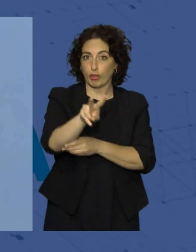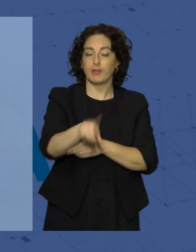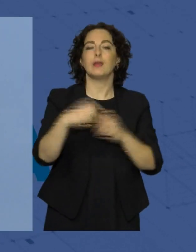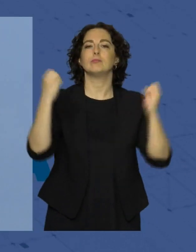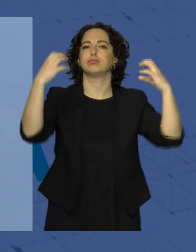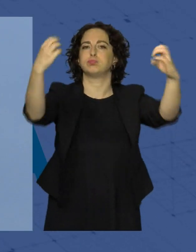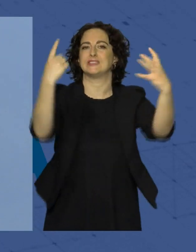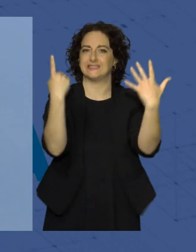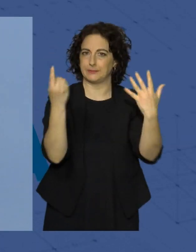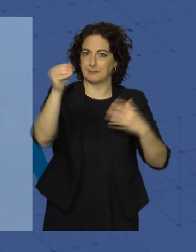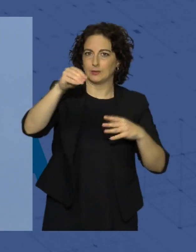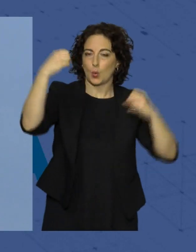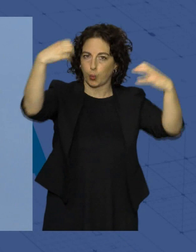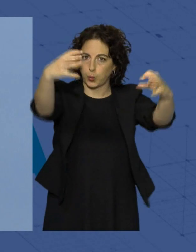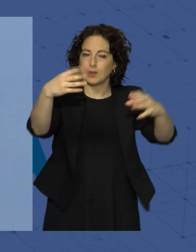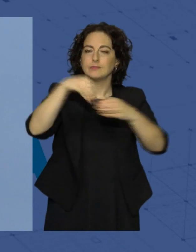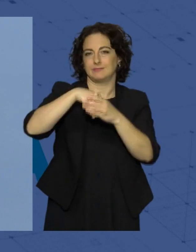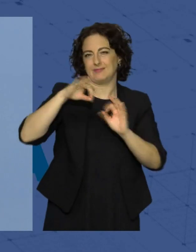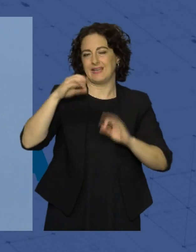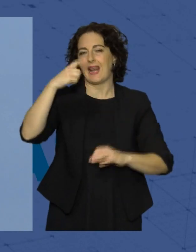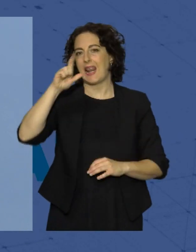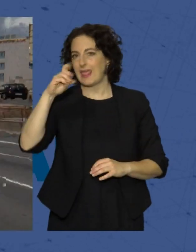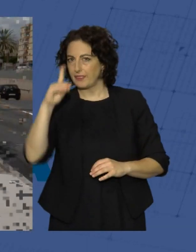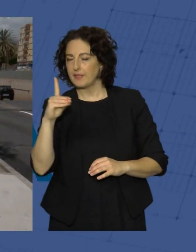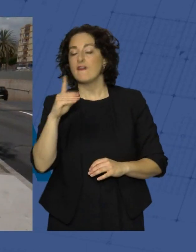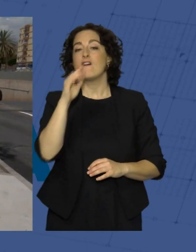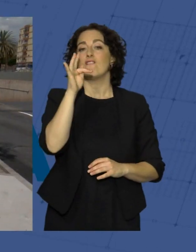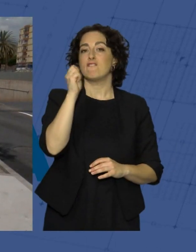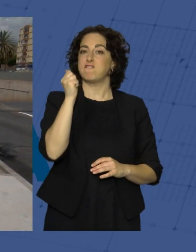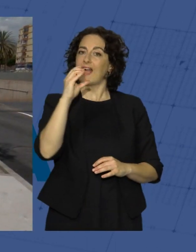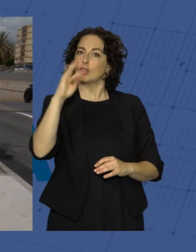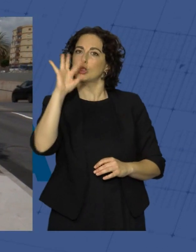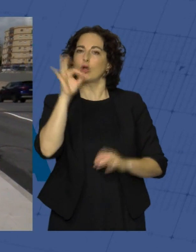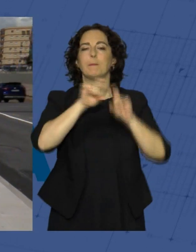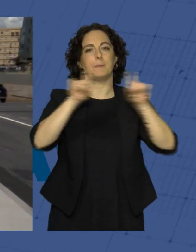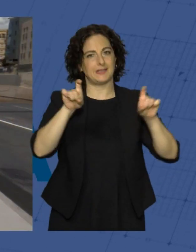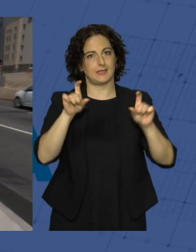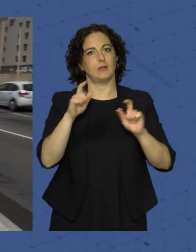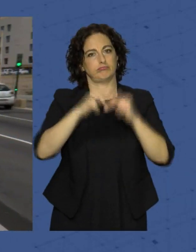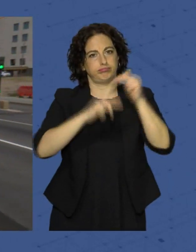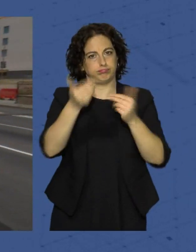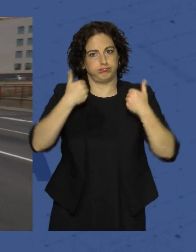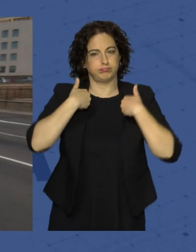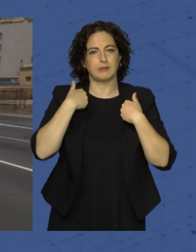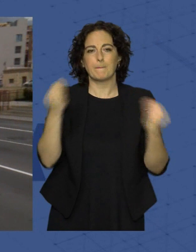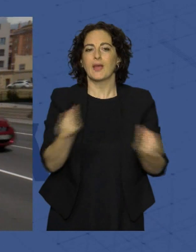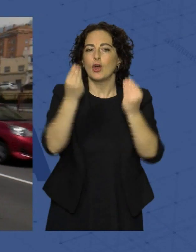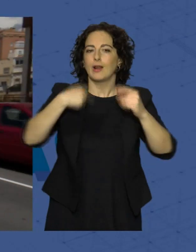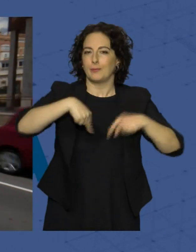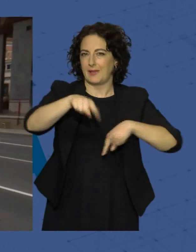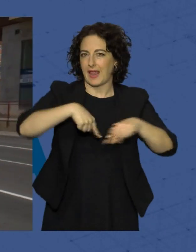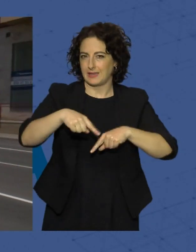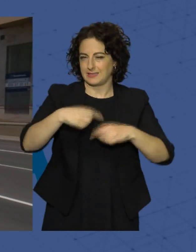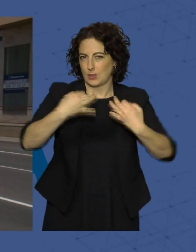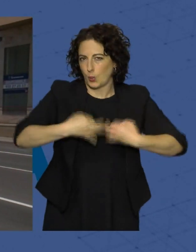de luz que ya incorporan luminarias LED. Facto ha sido la empresa adjudicataria de este proyecto que mejora la seguridad vial y la